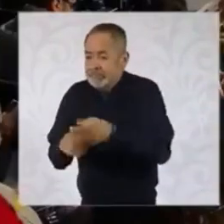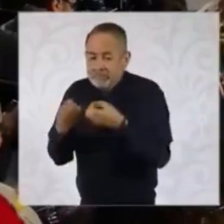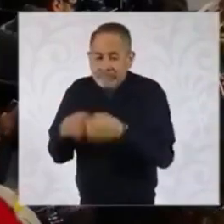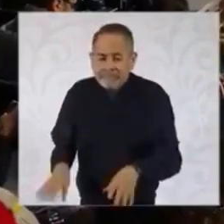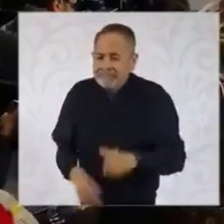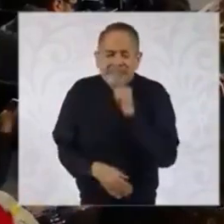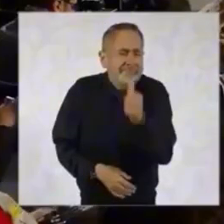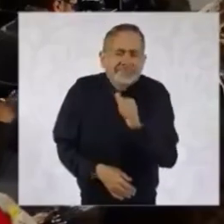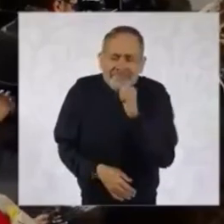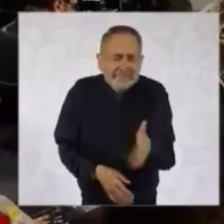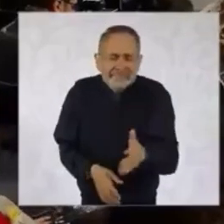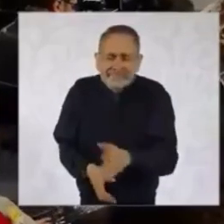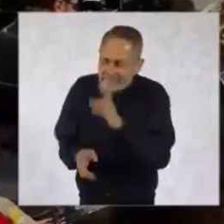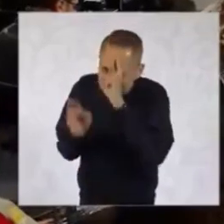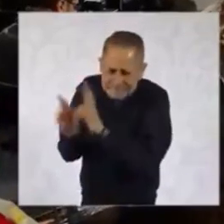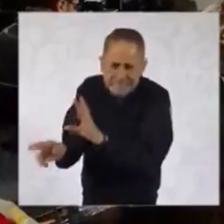Gracias, presidenta. Hoy conocimos por parte del INE...